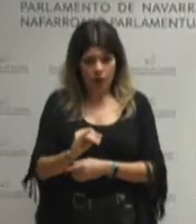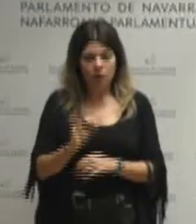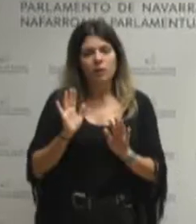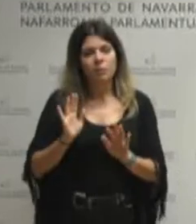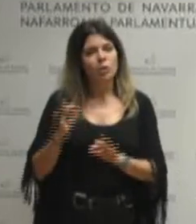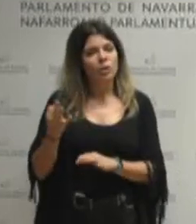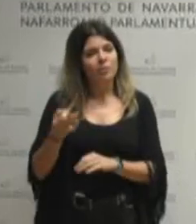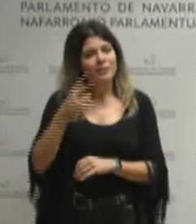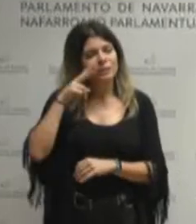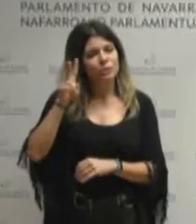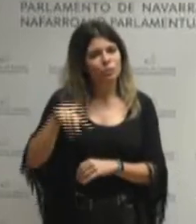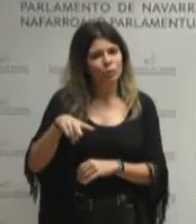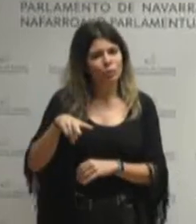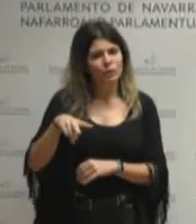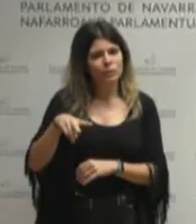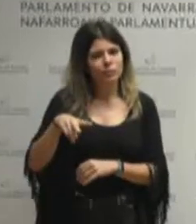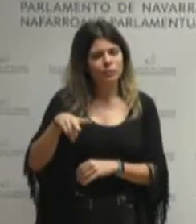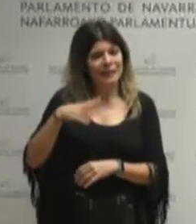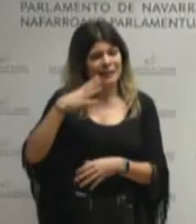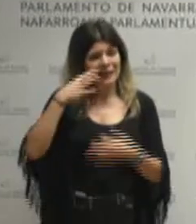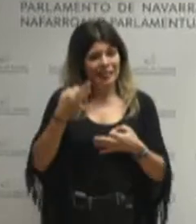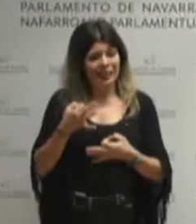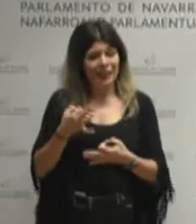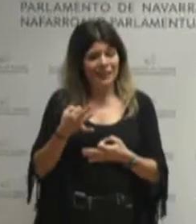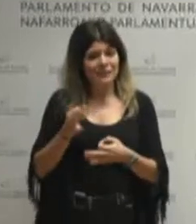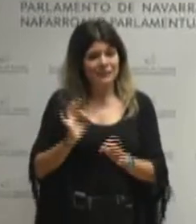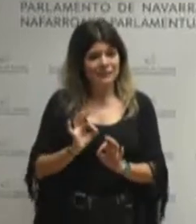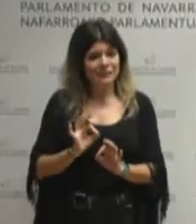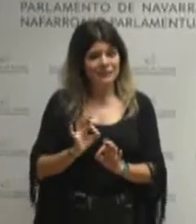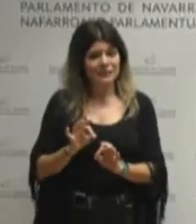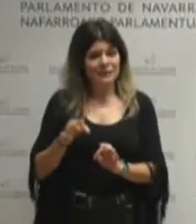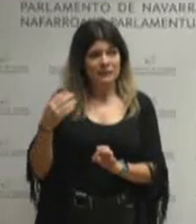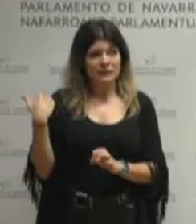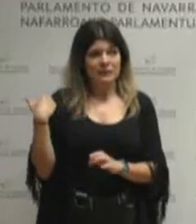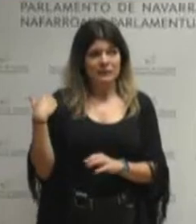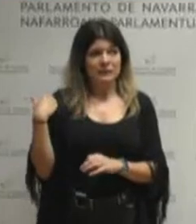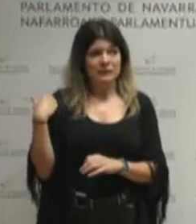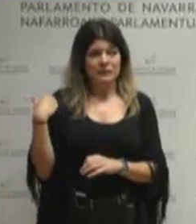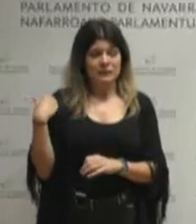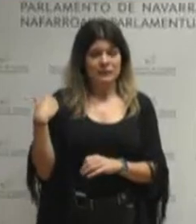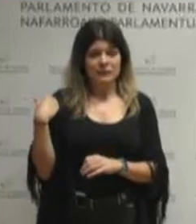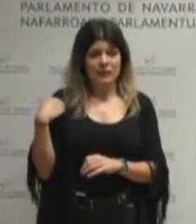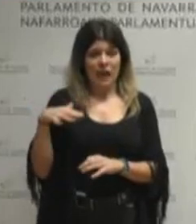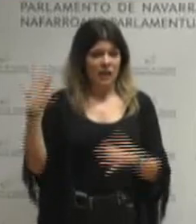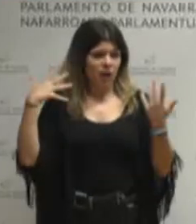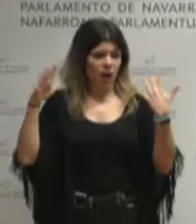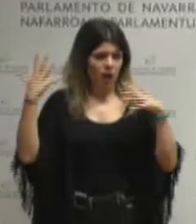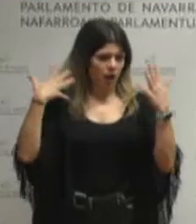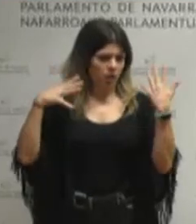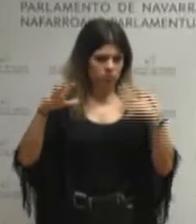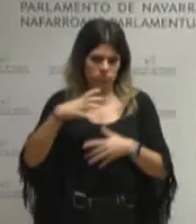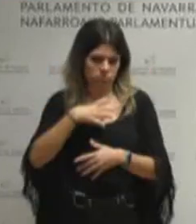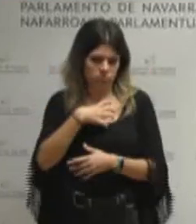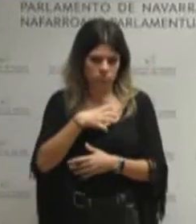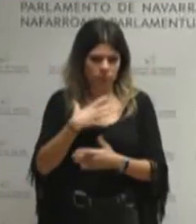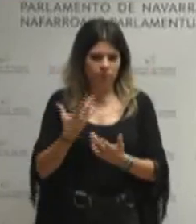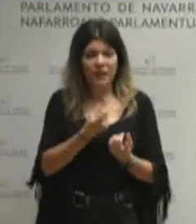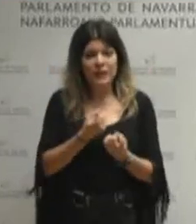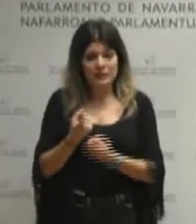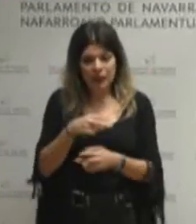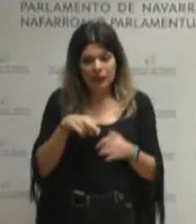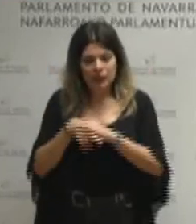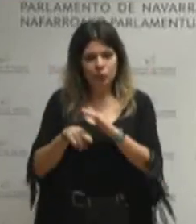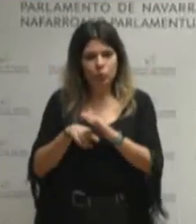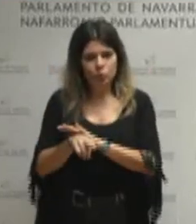justo reconocer que ahí está la realidad y que ya no hay tiempo para excusas hacen falta recursos es una de las